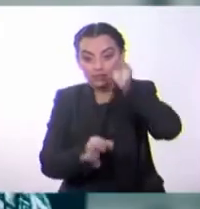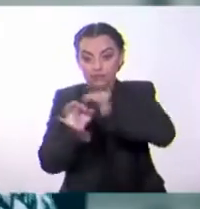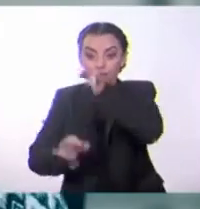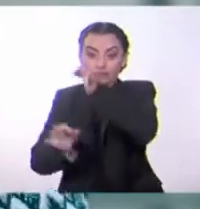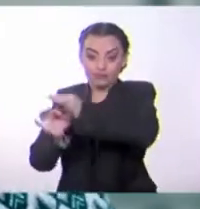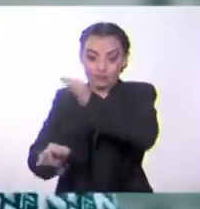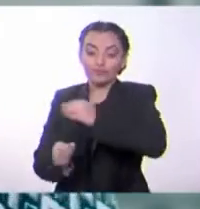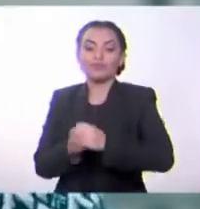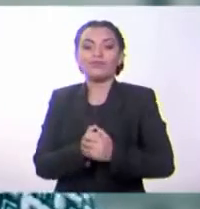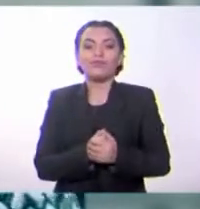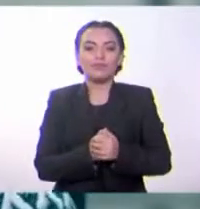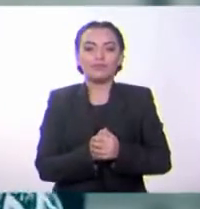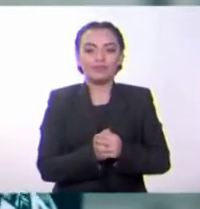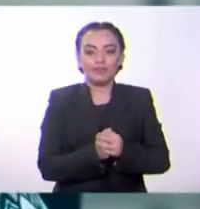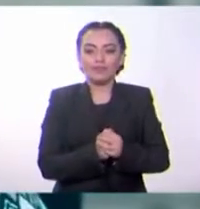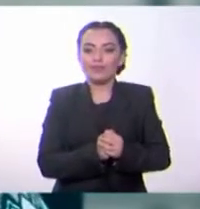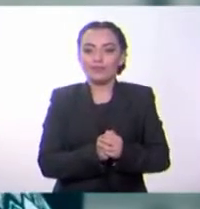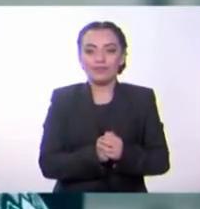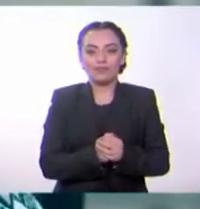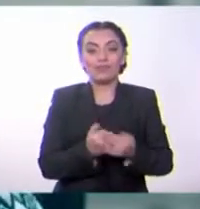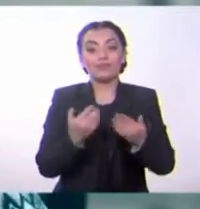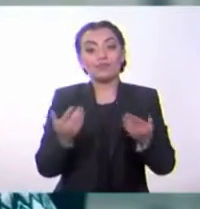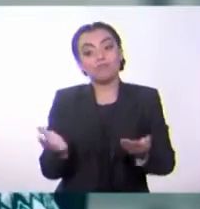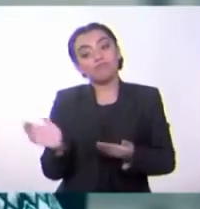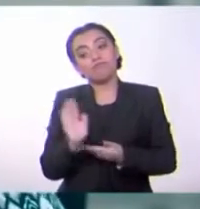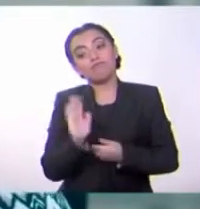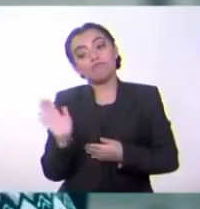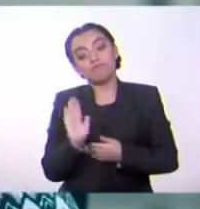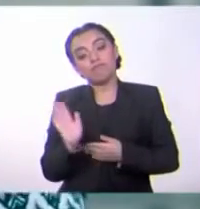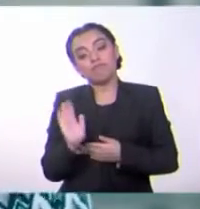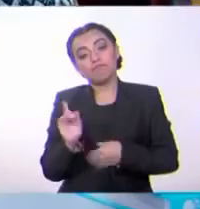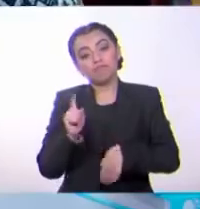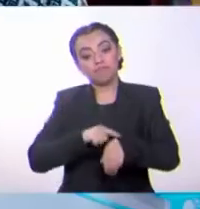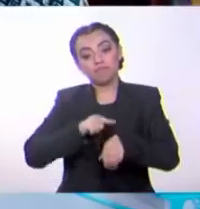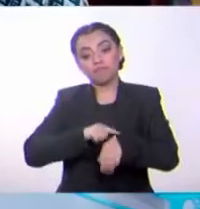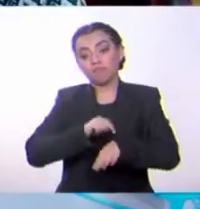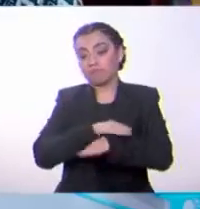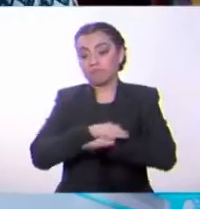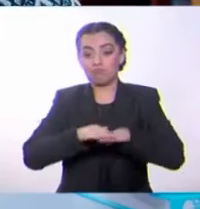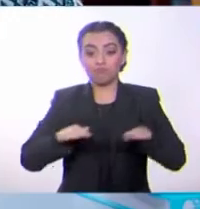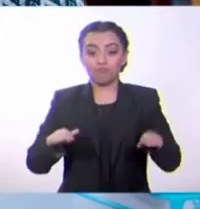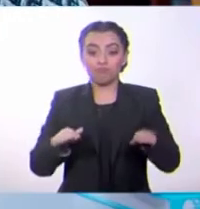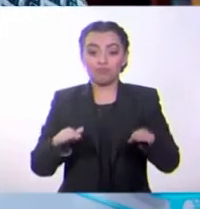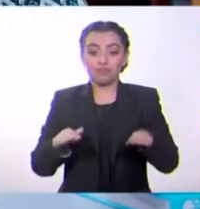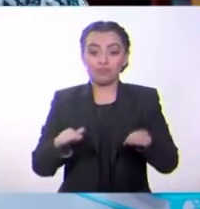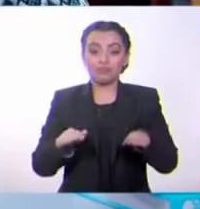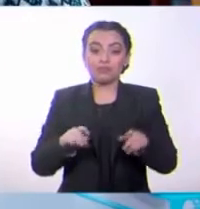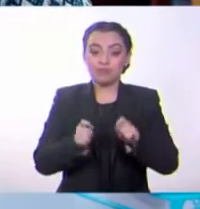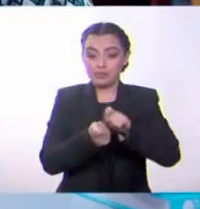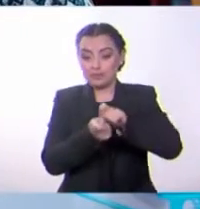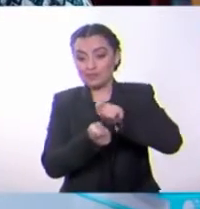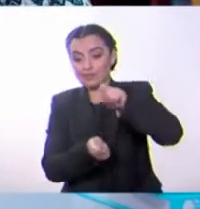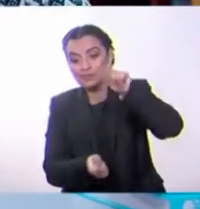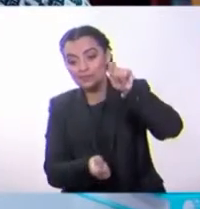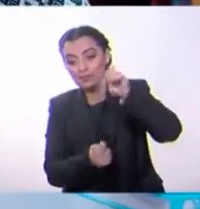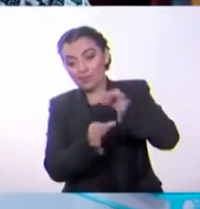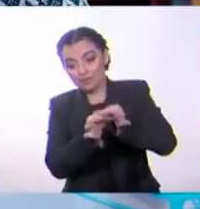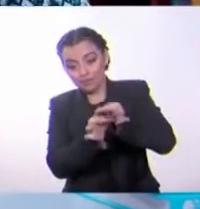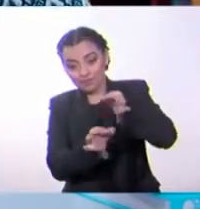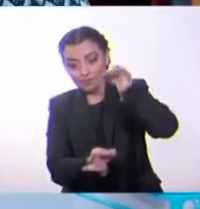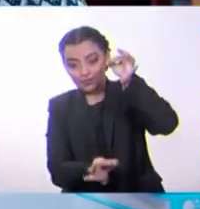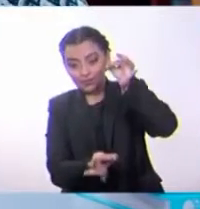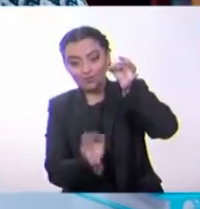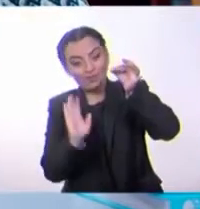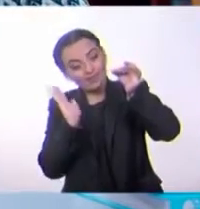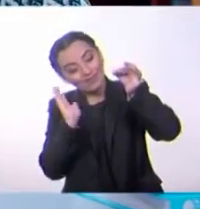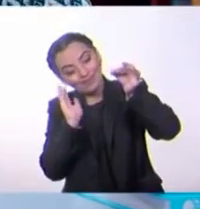Bien, ahora es tiempo de despirar a nuestro amigo. ¡Qué lástima, ¿verdad? Pero bueno, espero verte la próxima vez y que ya seas